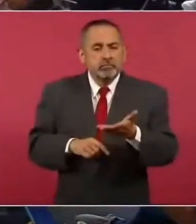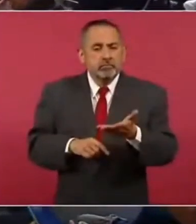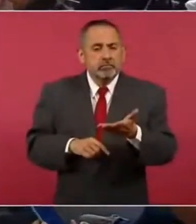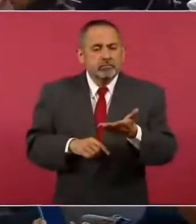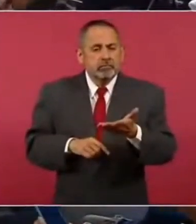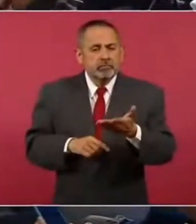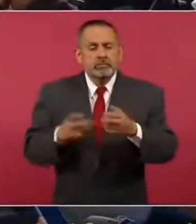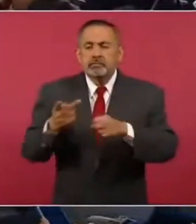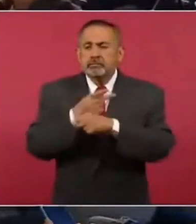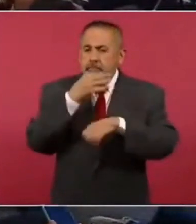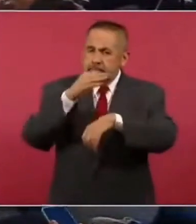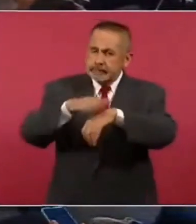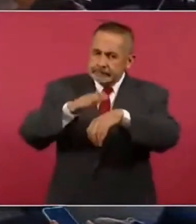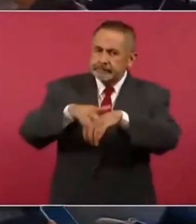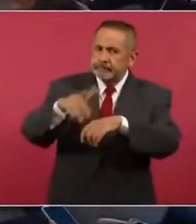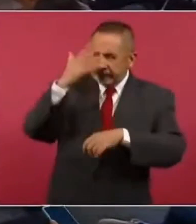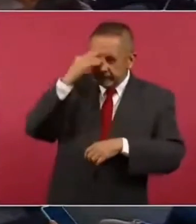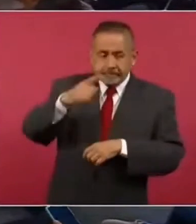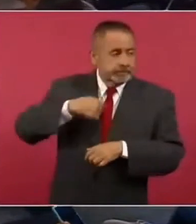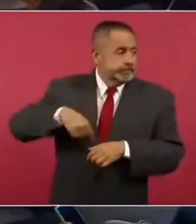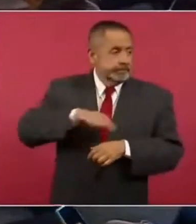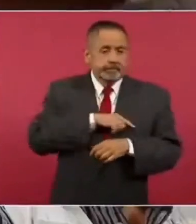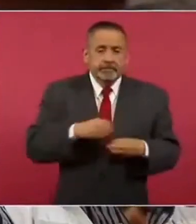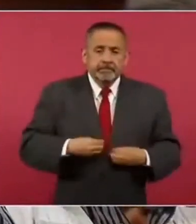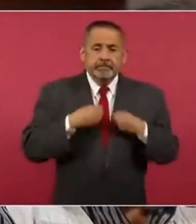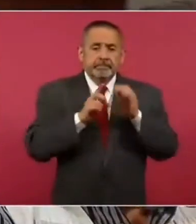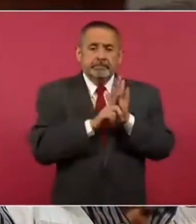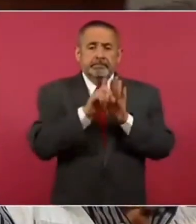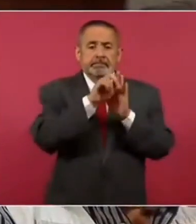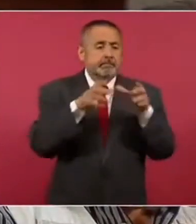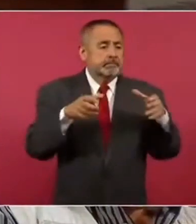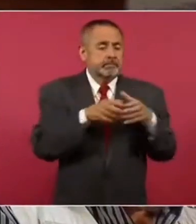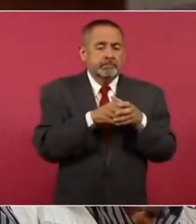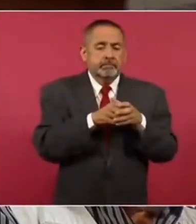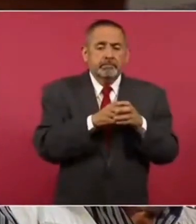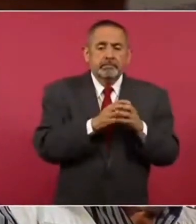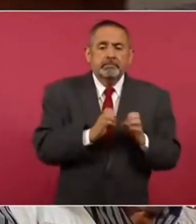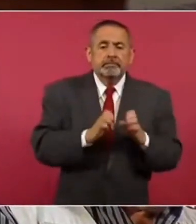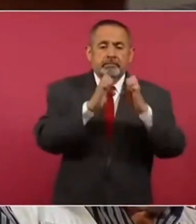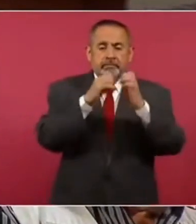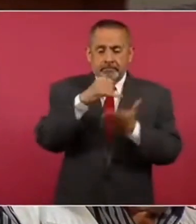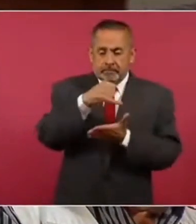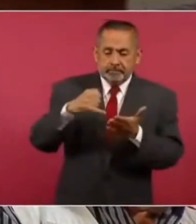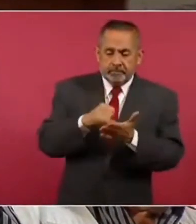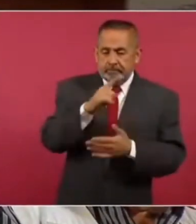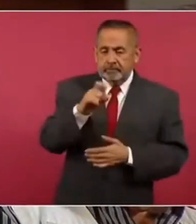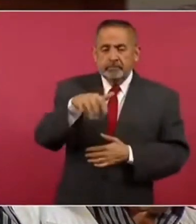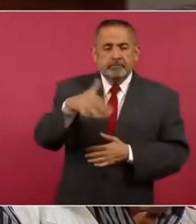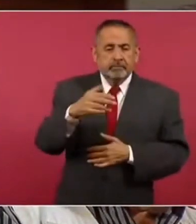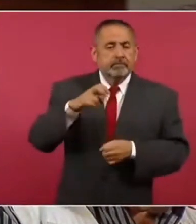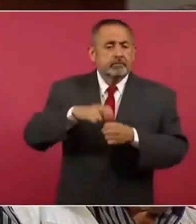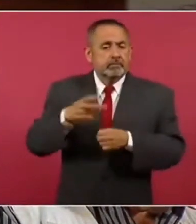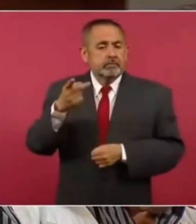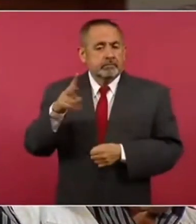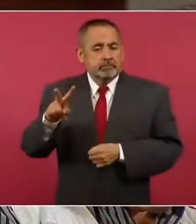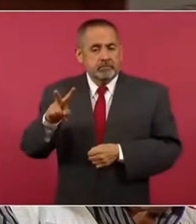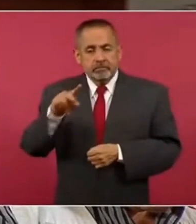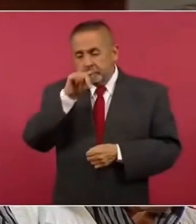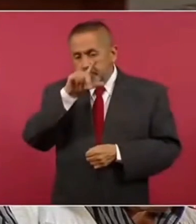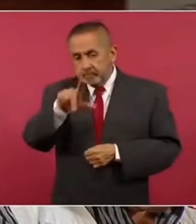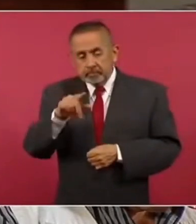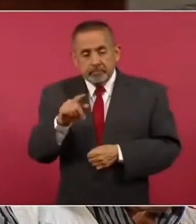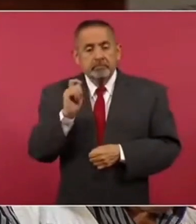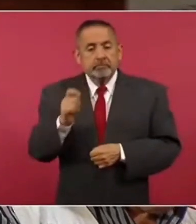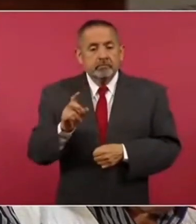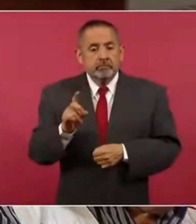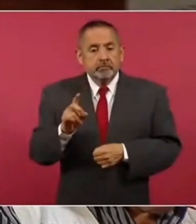la situación que estamos viviendo los condóminos de condominio Isla 115 en Puerto Vallarta, Jalisco. Que a